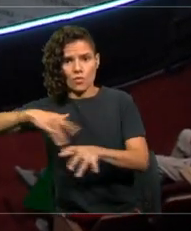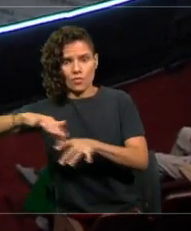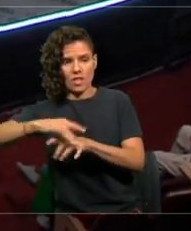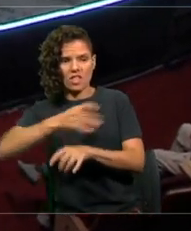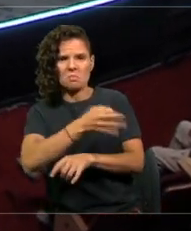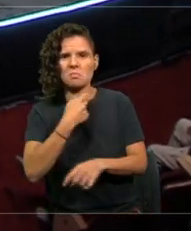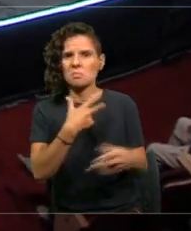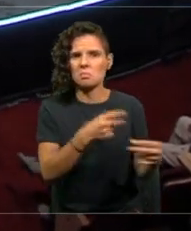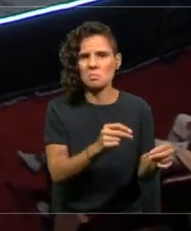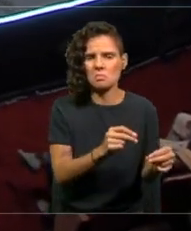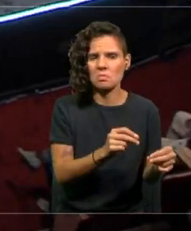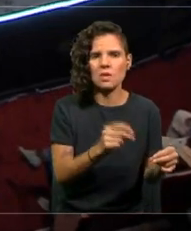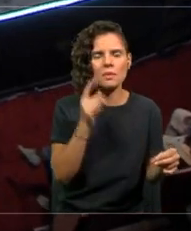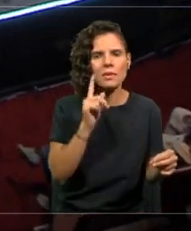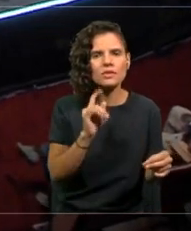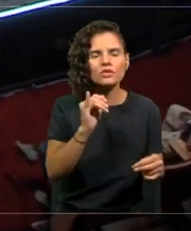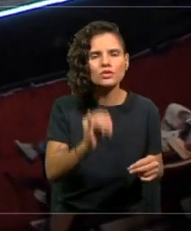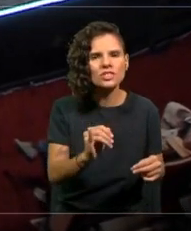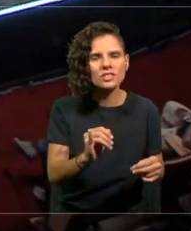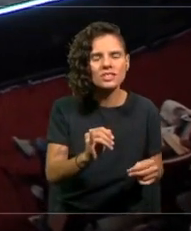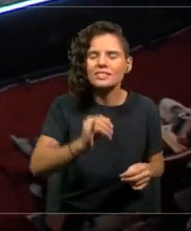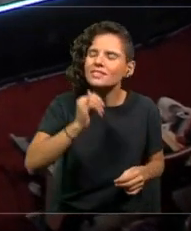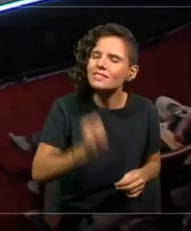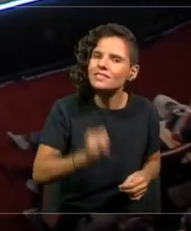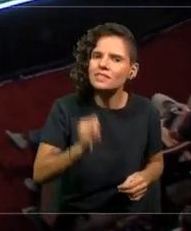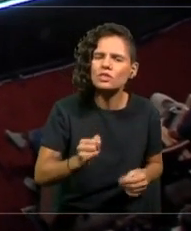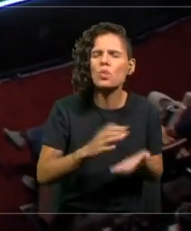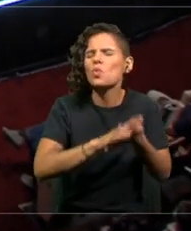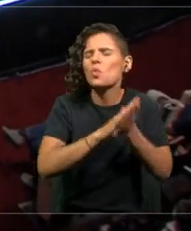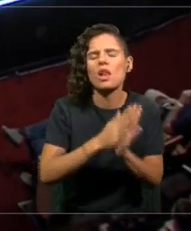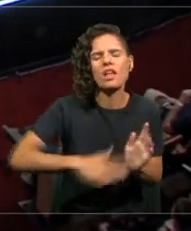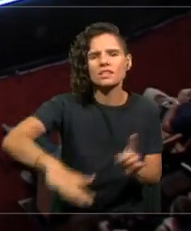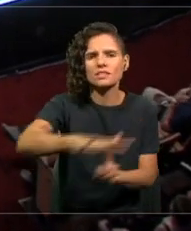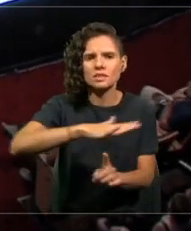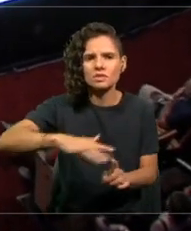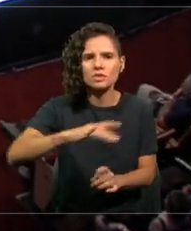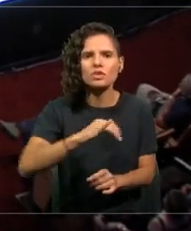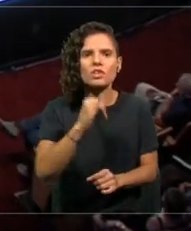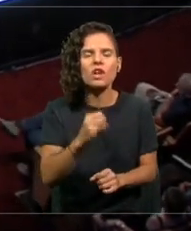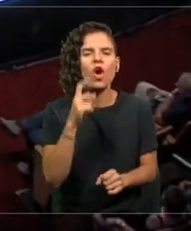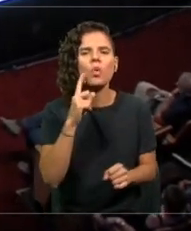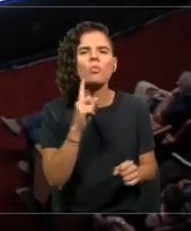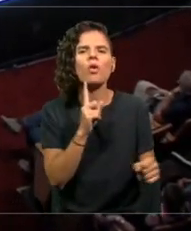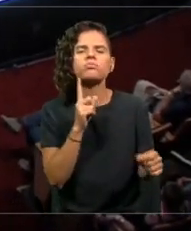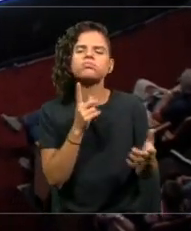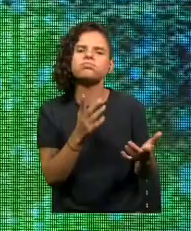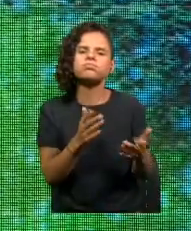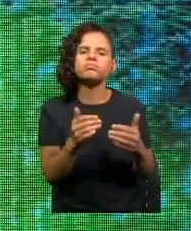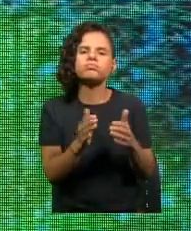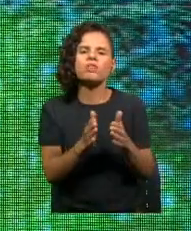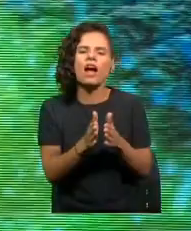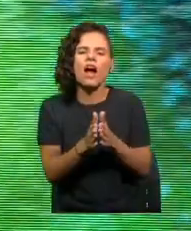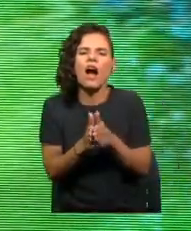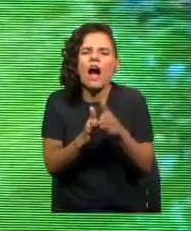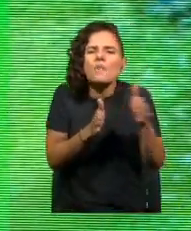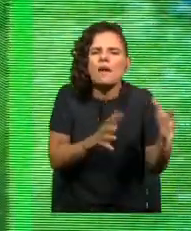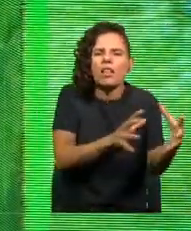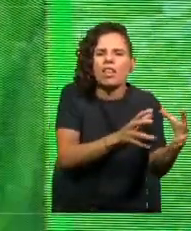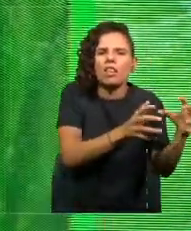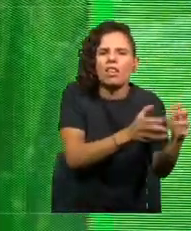en todos casos, afecta como un factor indirecto. Por ejemplo,